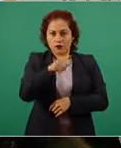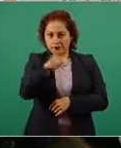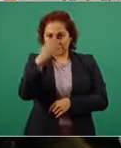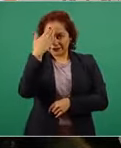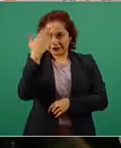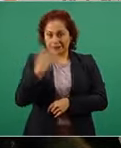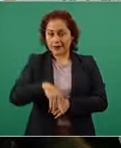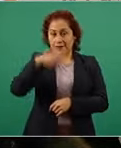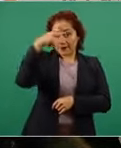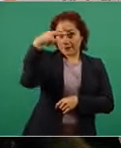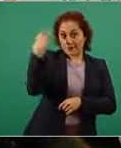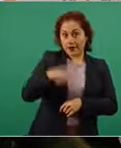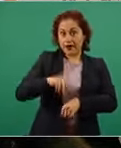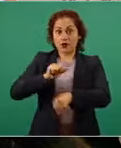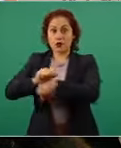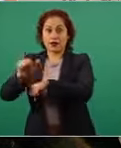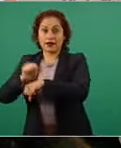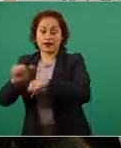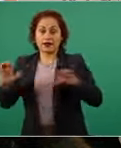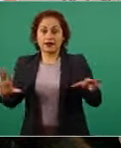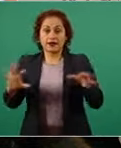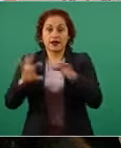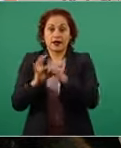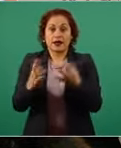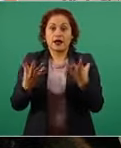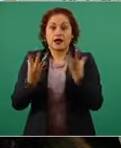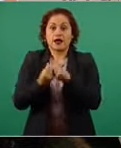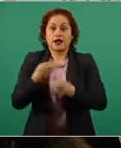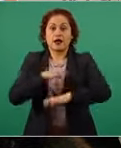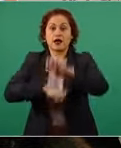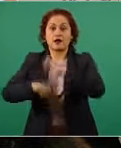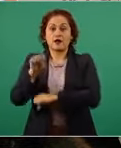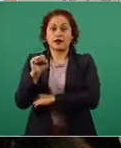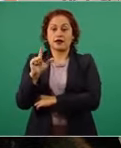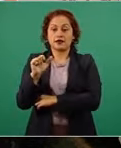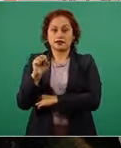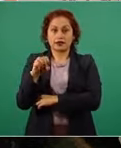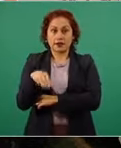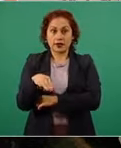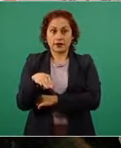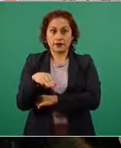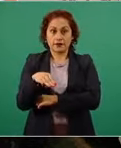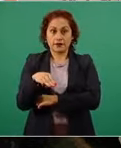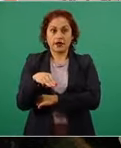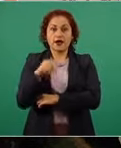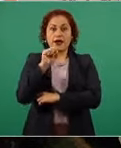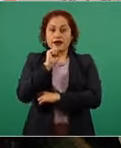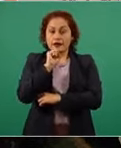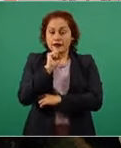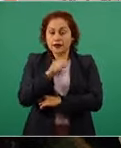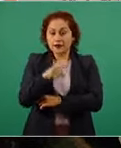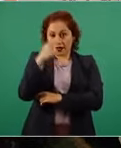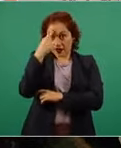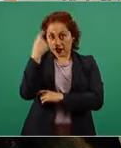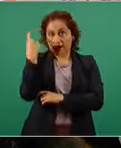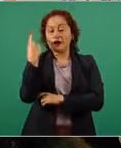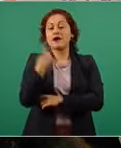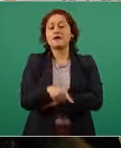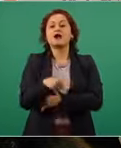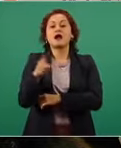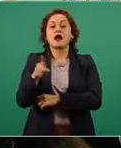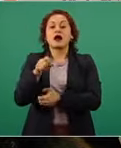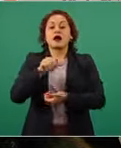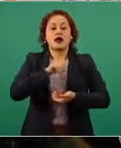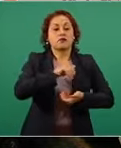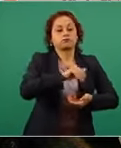en colaboración con la Fundación Slim, firmaron un acuerdo para producir, envasar y distribuir más de 200 millones de dosis